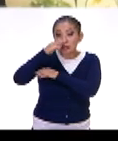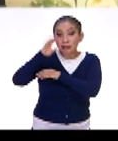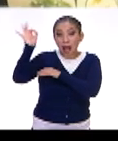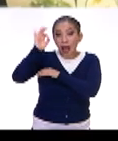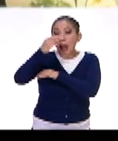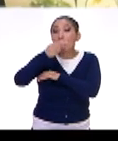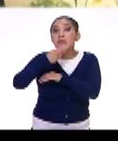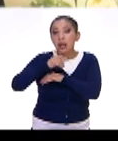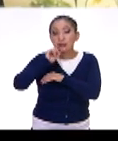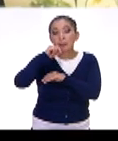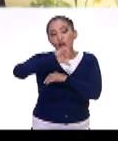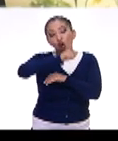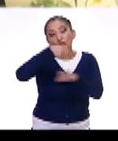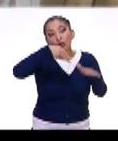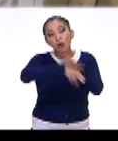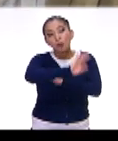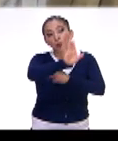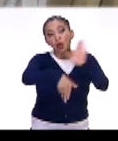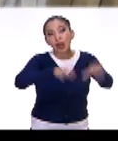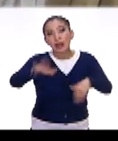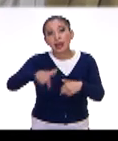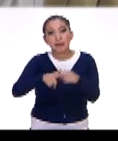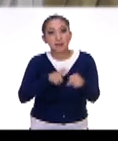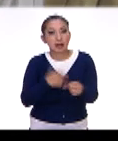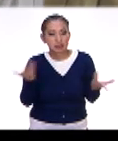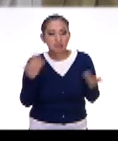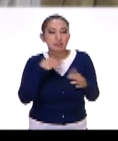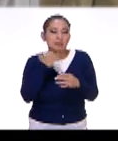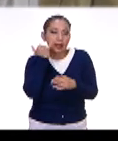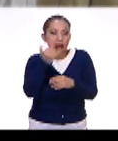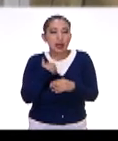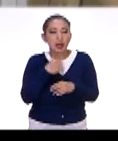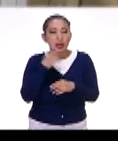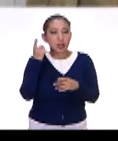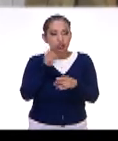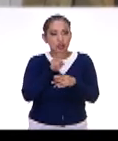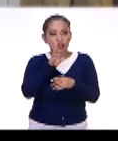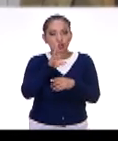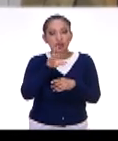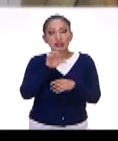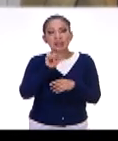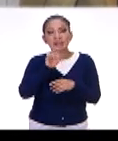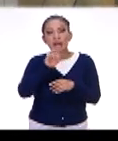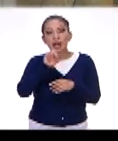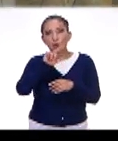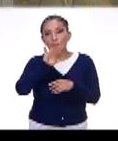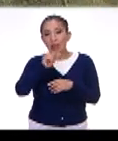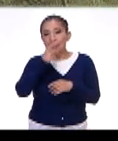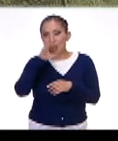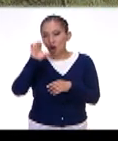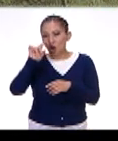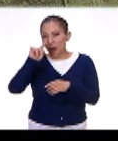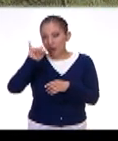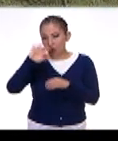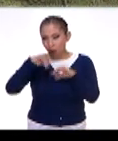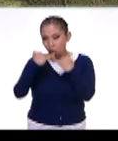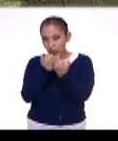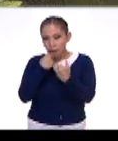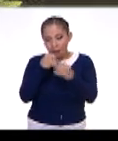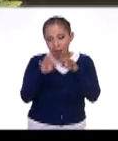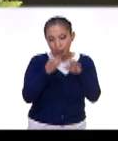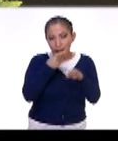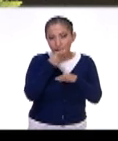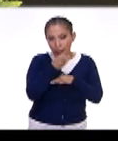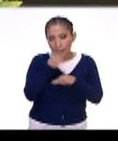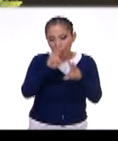otros polinizadores. Claro. Decía el doctor Sarucán de Conavio que, en una de estas juntas de trabajo,